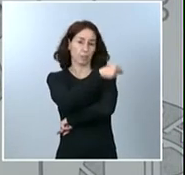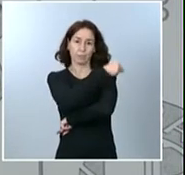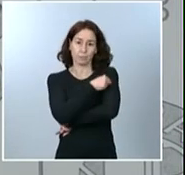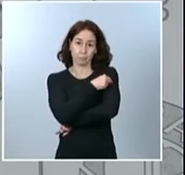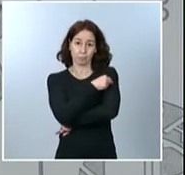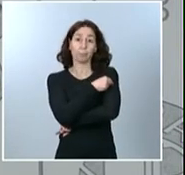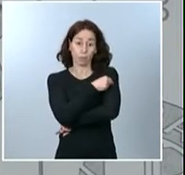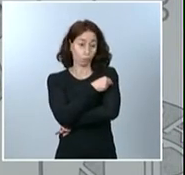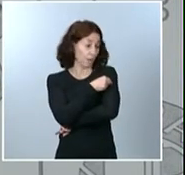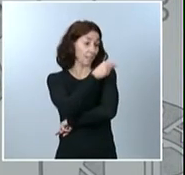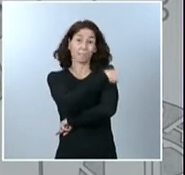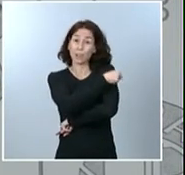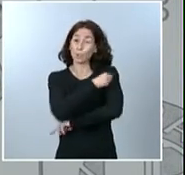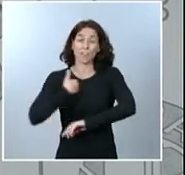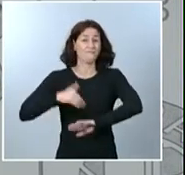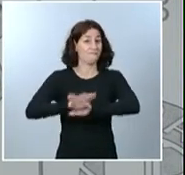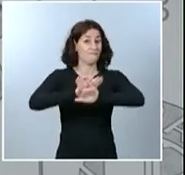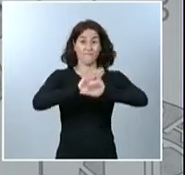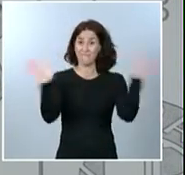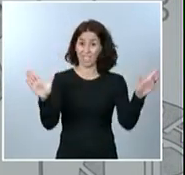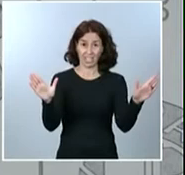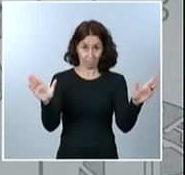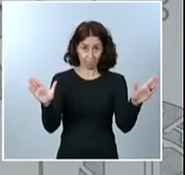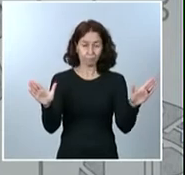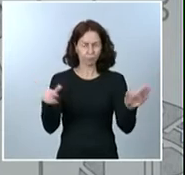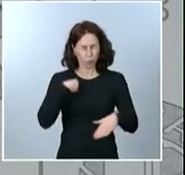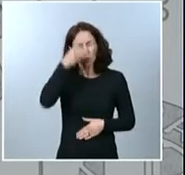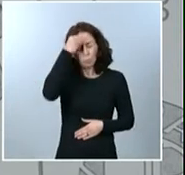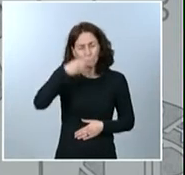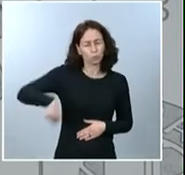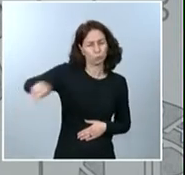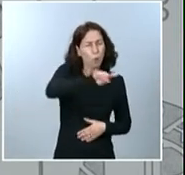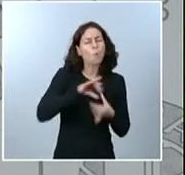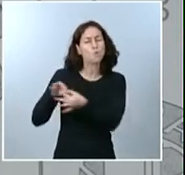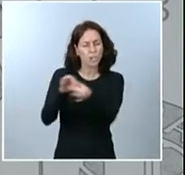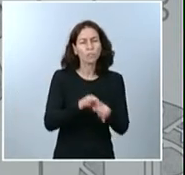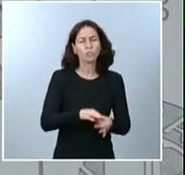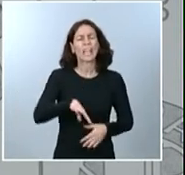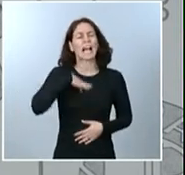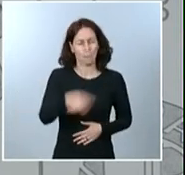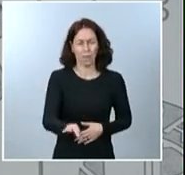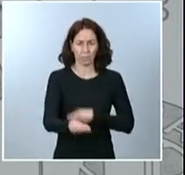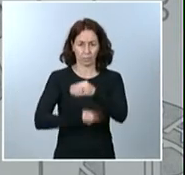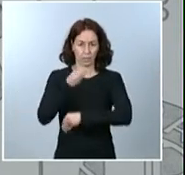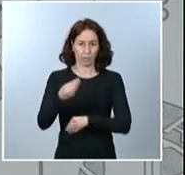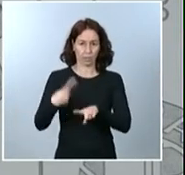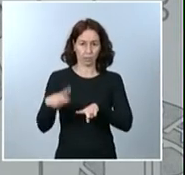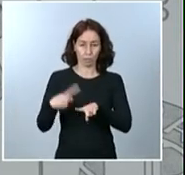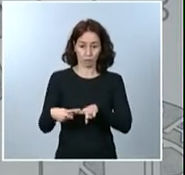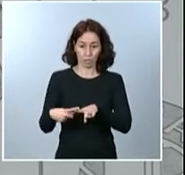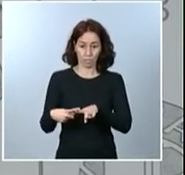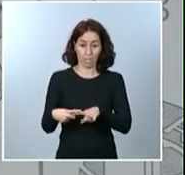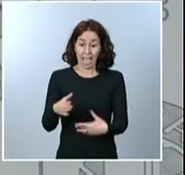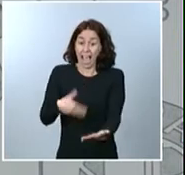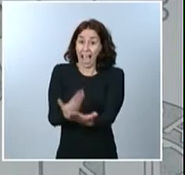desdicha. Yo creo que somos capaces de hacerlo. Unidos, podemos parar al virus mientras llega el momento de extirparlo de manera